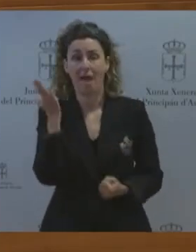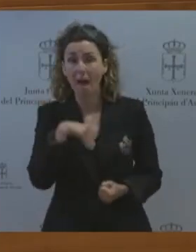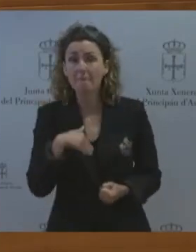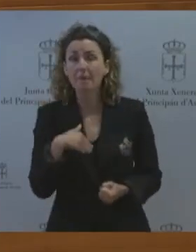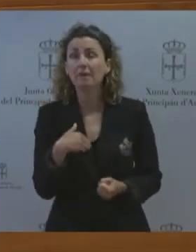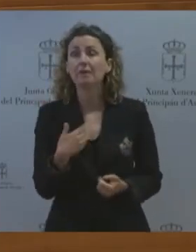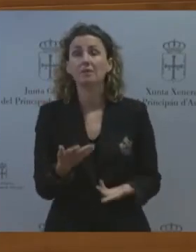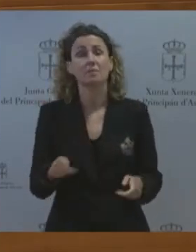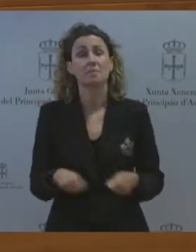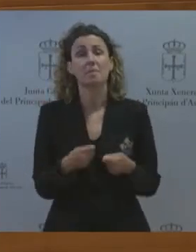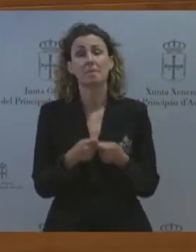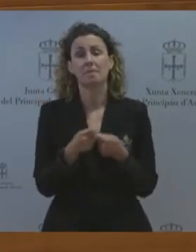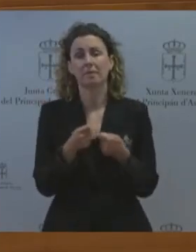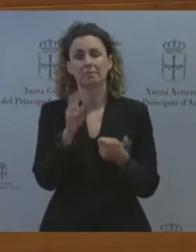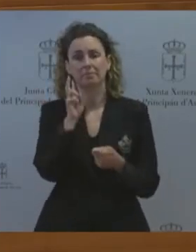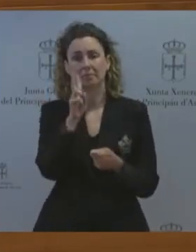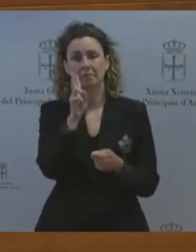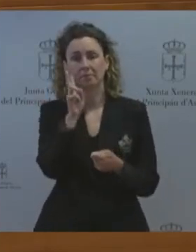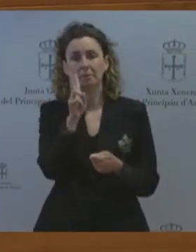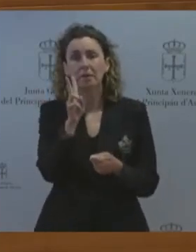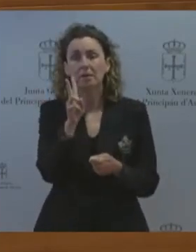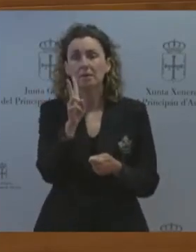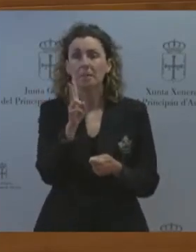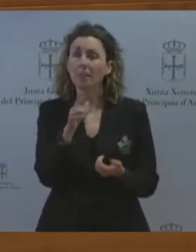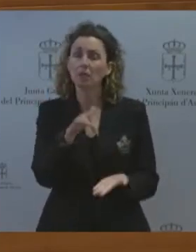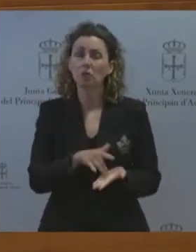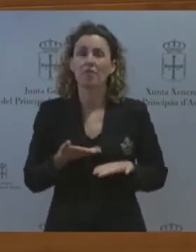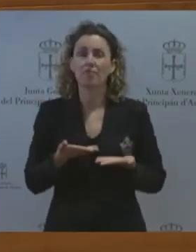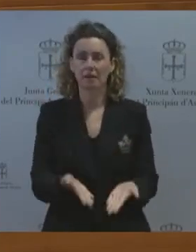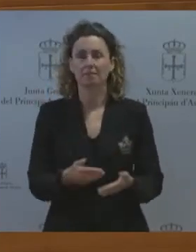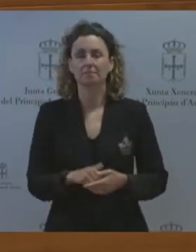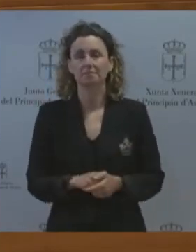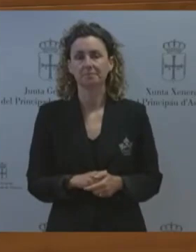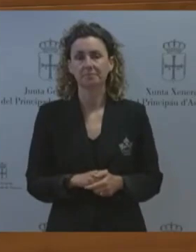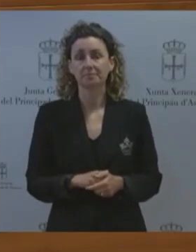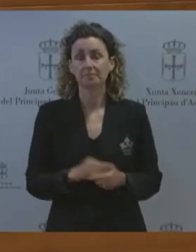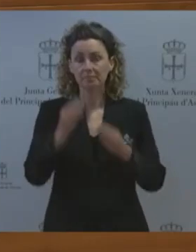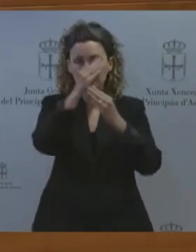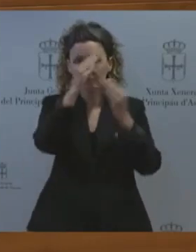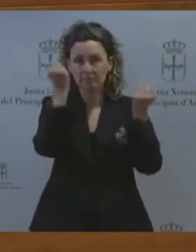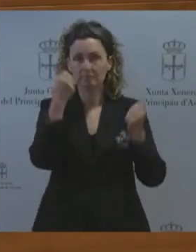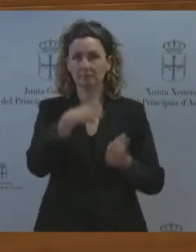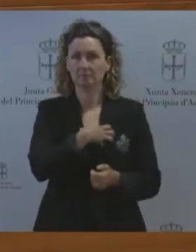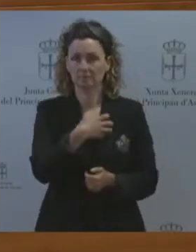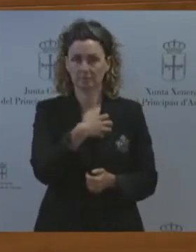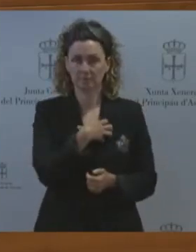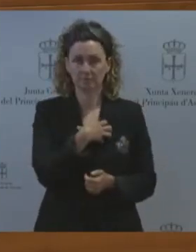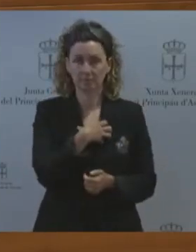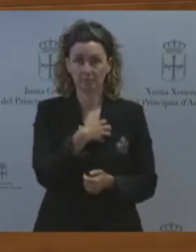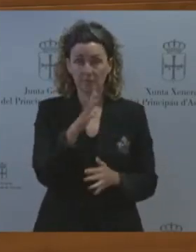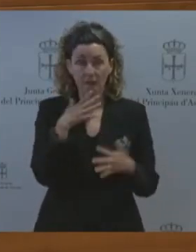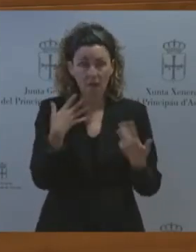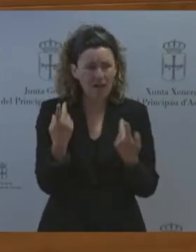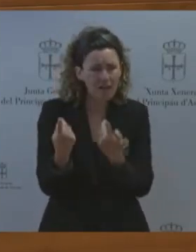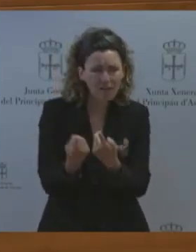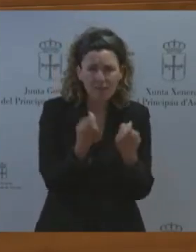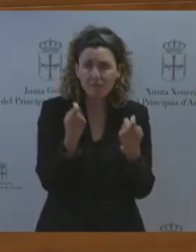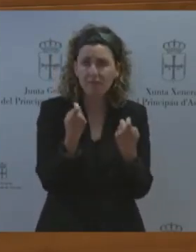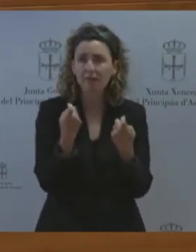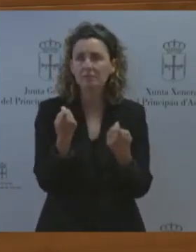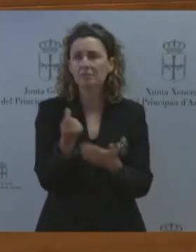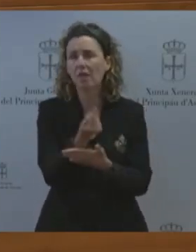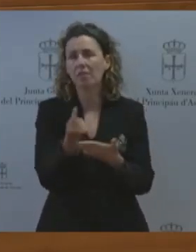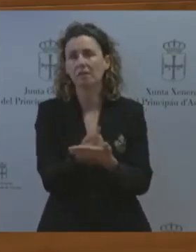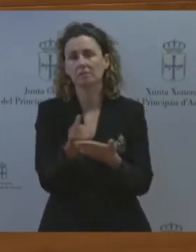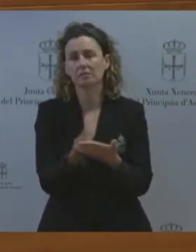servicio que se presta sin olvidarnos de la urgente necesidad del diseño y puesta en marcha de una estrategia